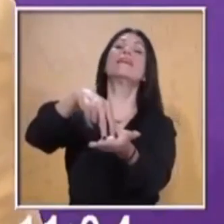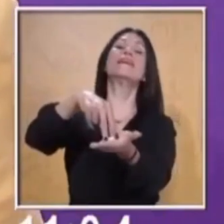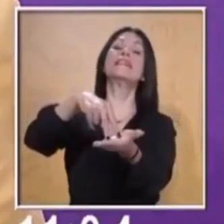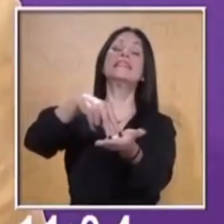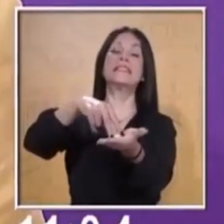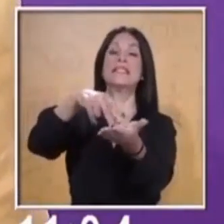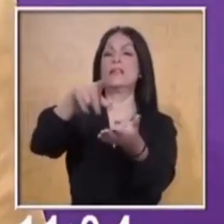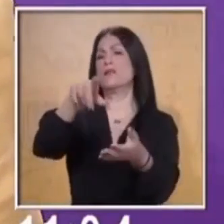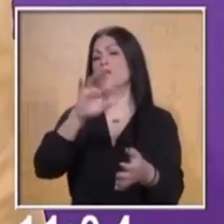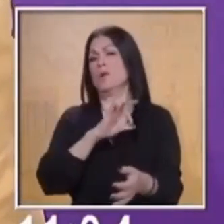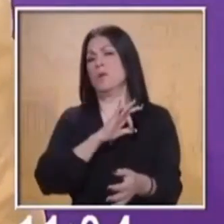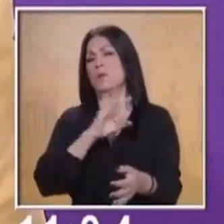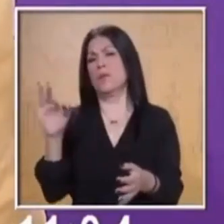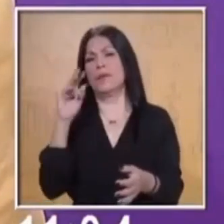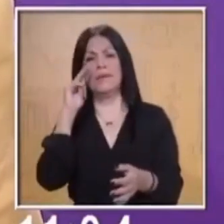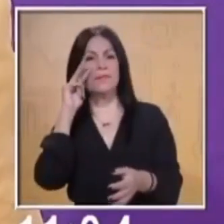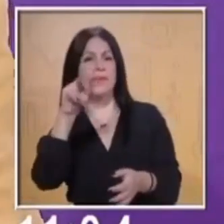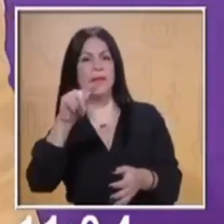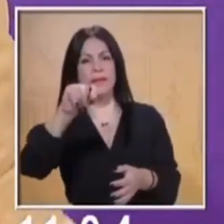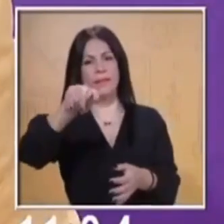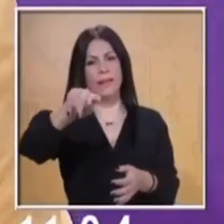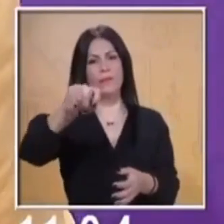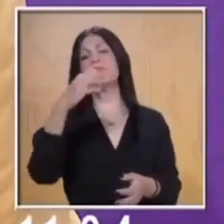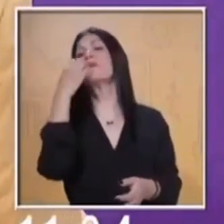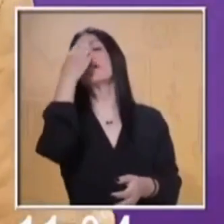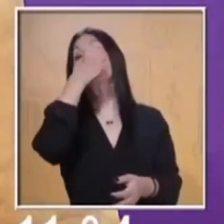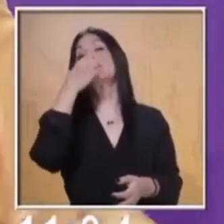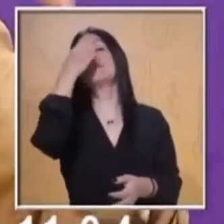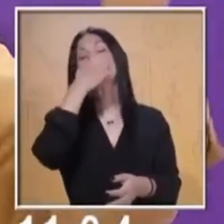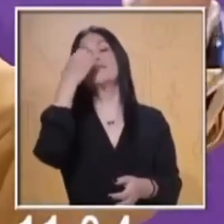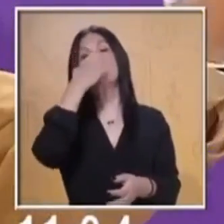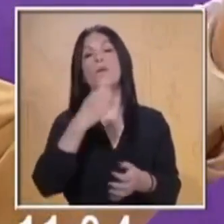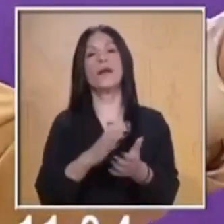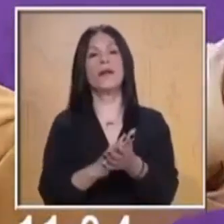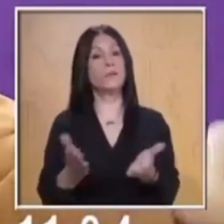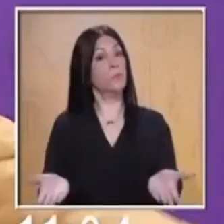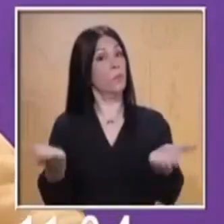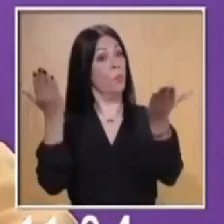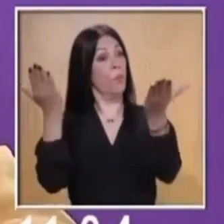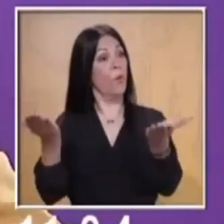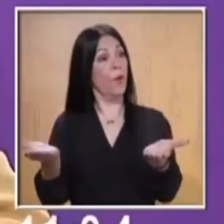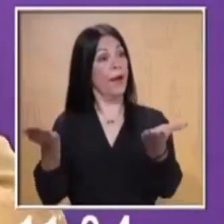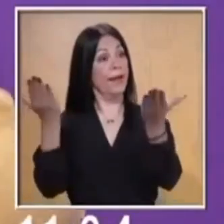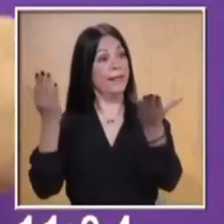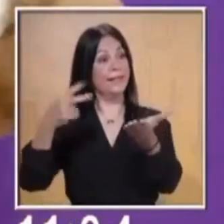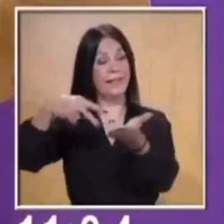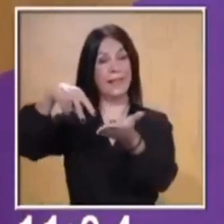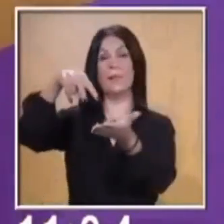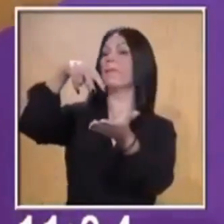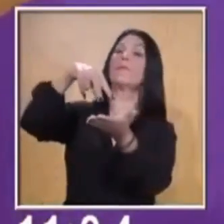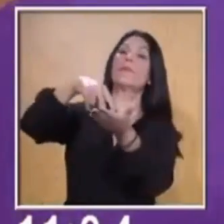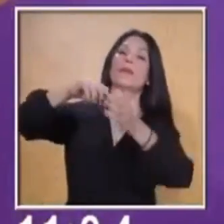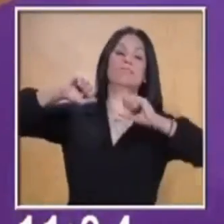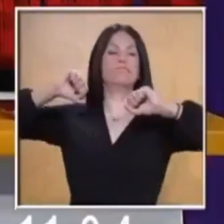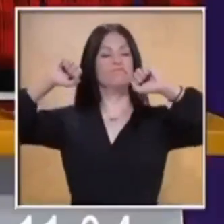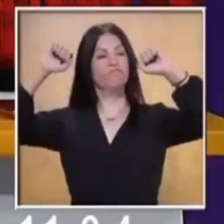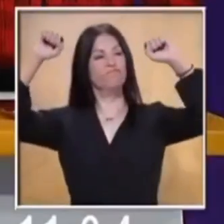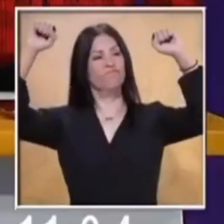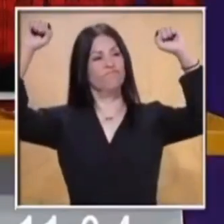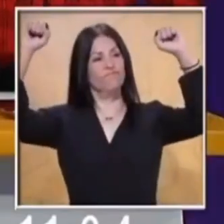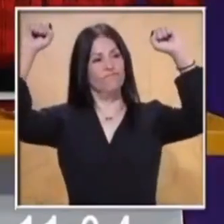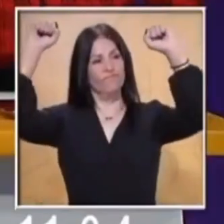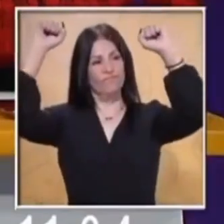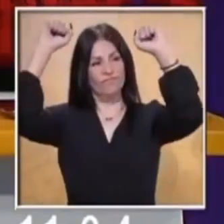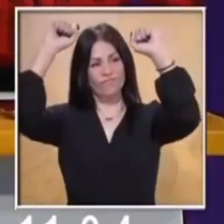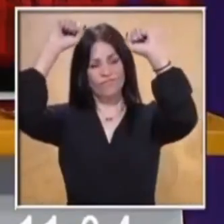digitales donde se sintoniza esta señal. Vamos a levantarnos, vamos a estirarnos un poquito,